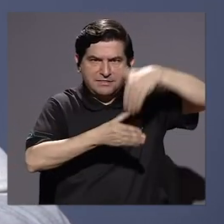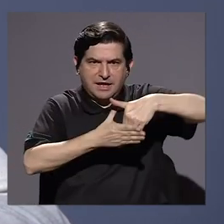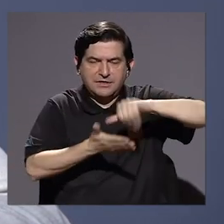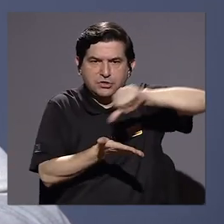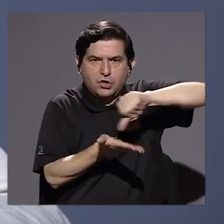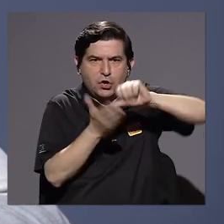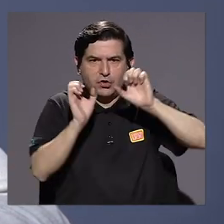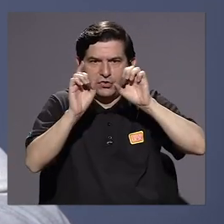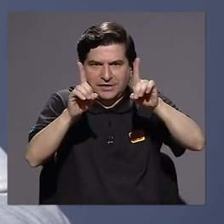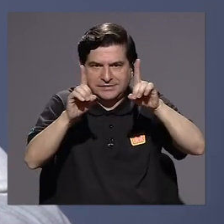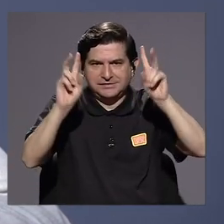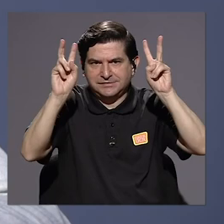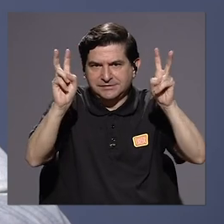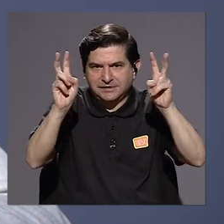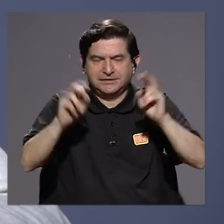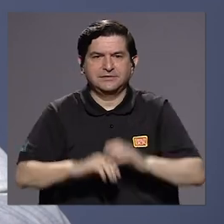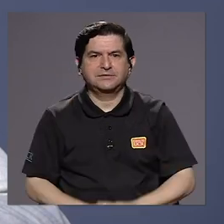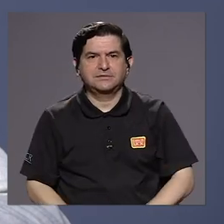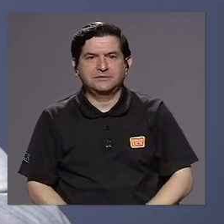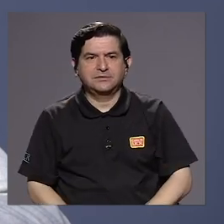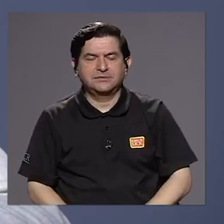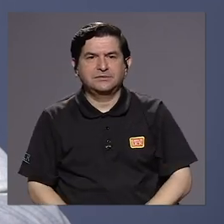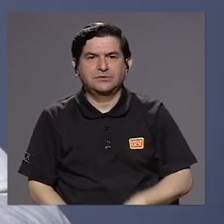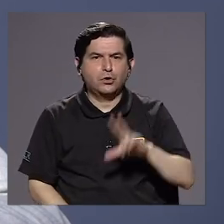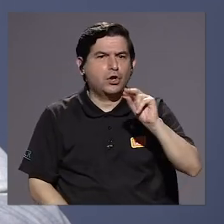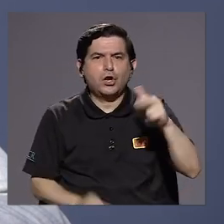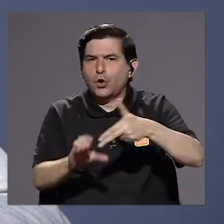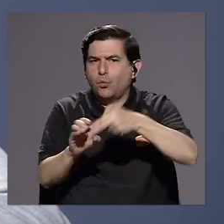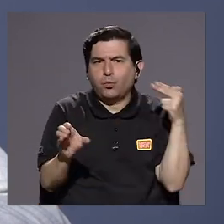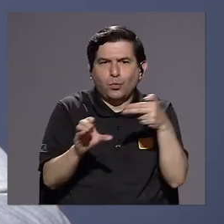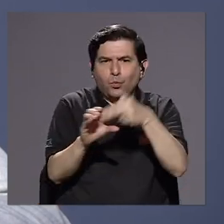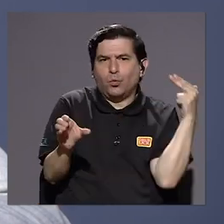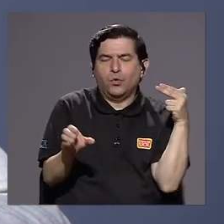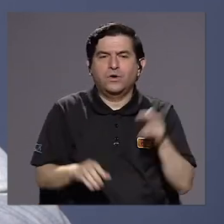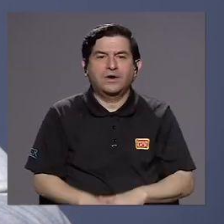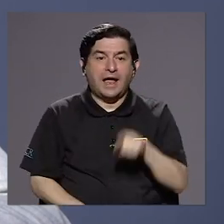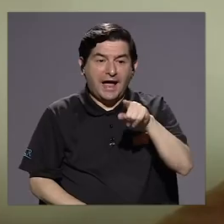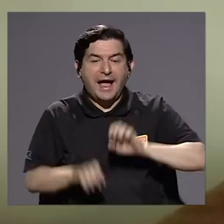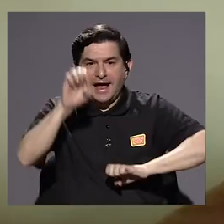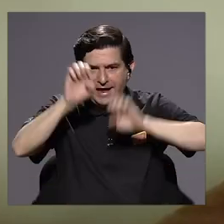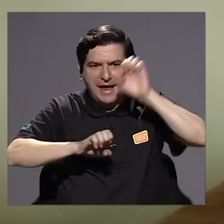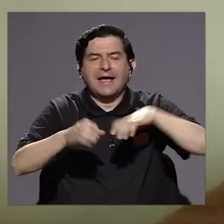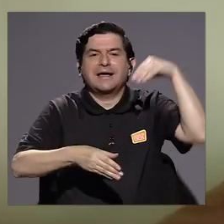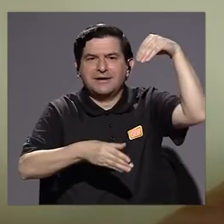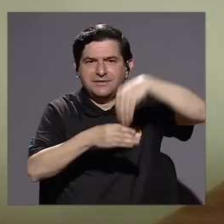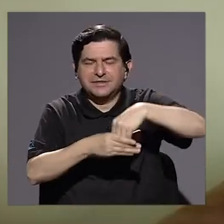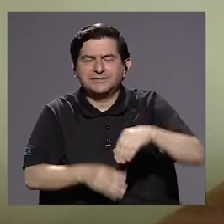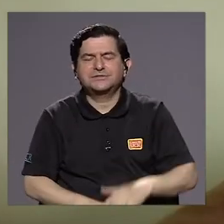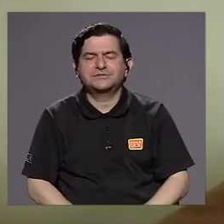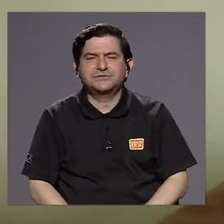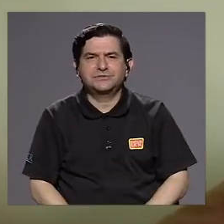un artigo para que provocar la exclusión. Y por ahí pasa la evaluación. evaluación.